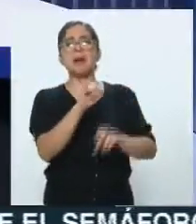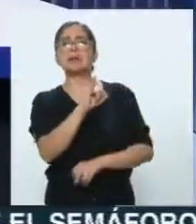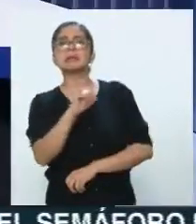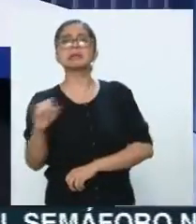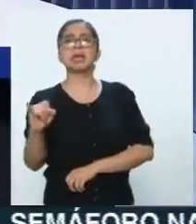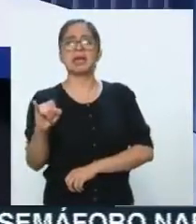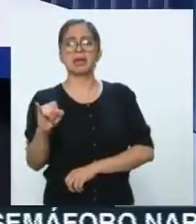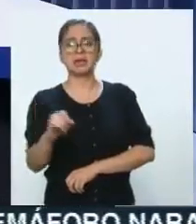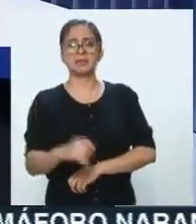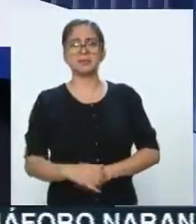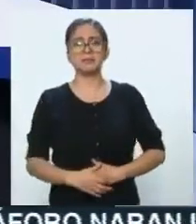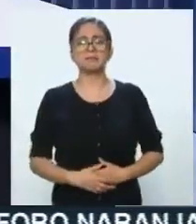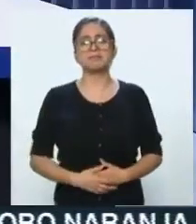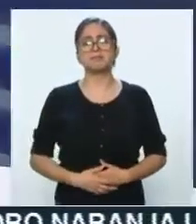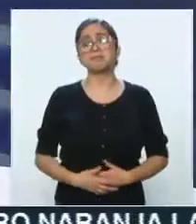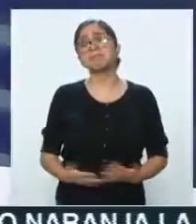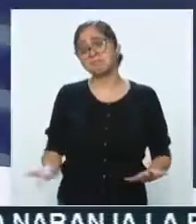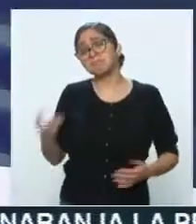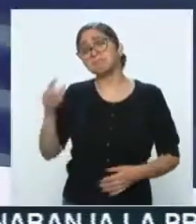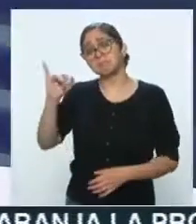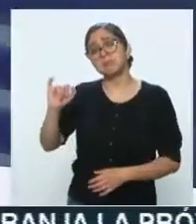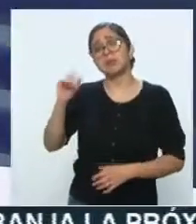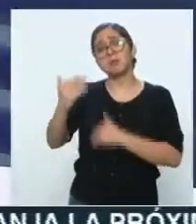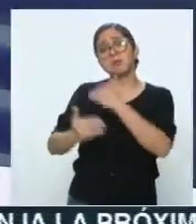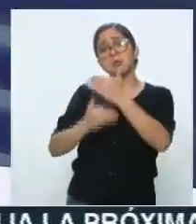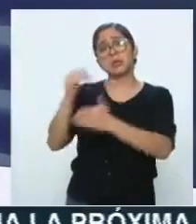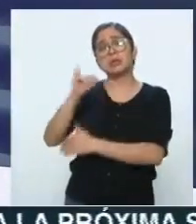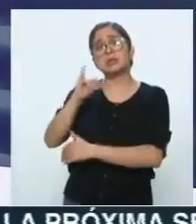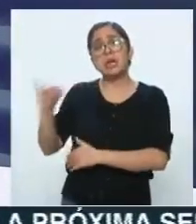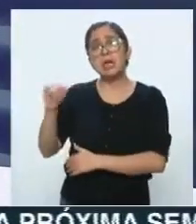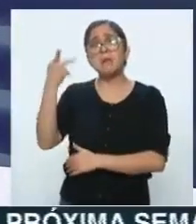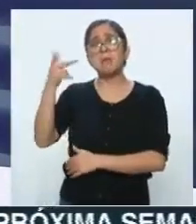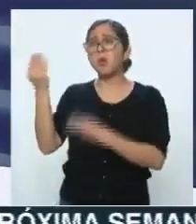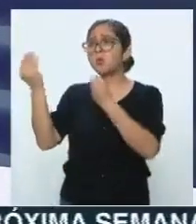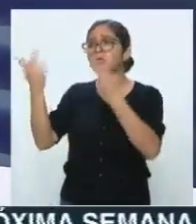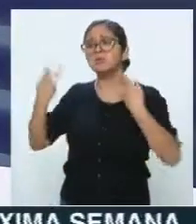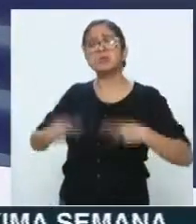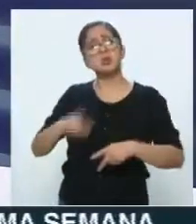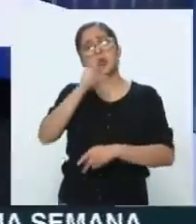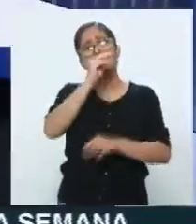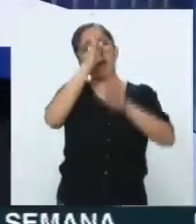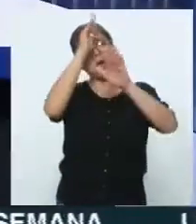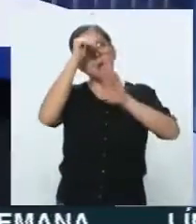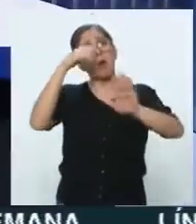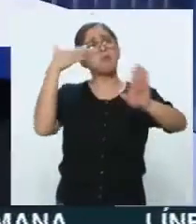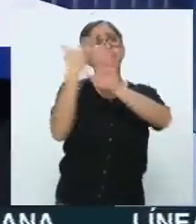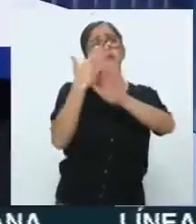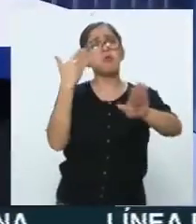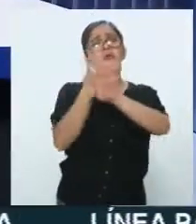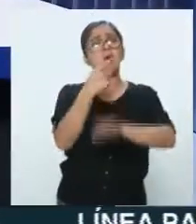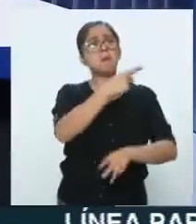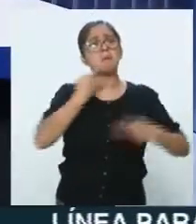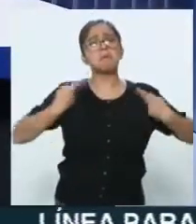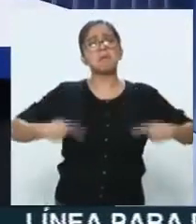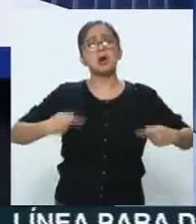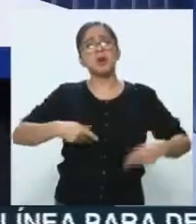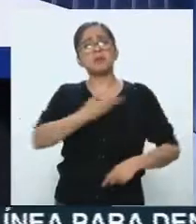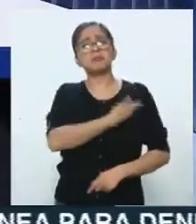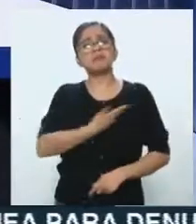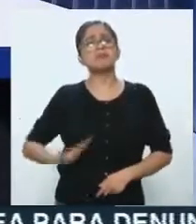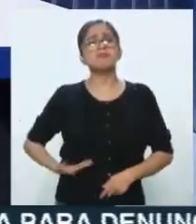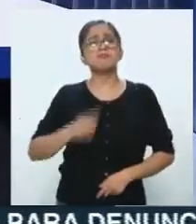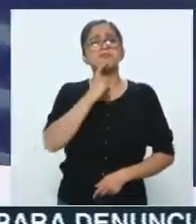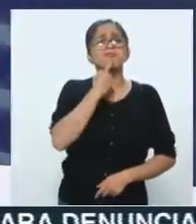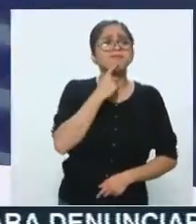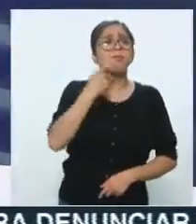Progresista, izquierda, sin duda alguna, y que ha recibido muchísimos ataques el presidente por la visita que va a tener los Estados Unidos. Para terminar afanciando